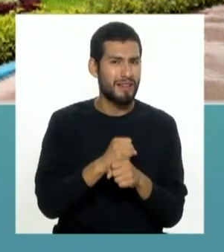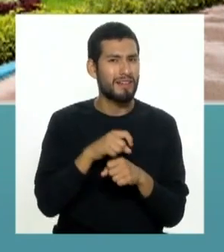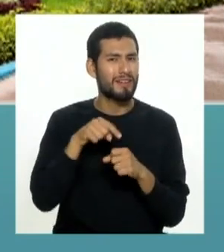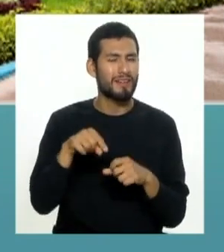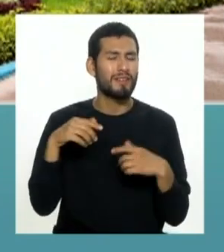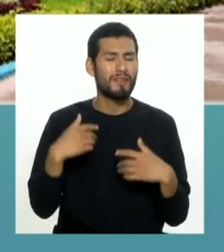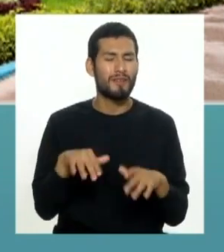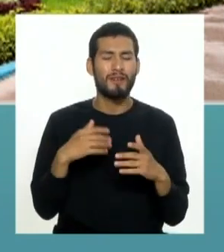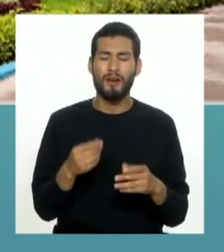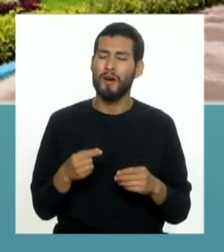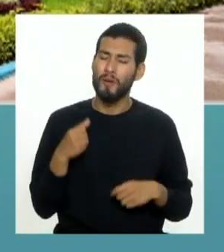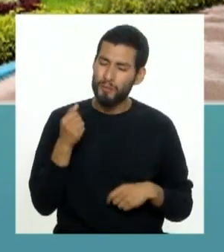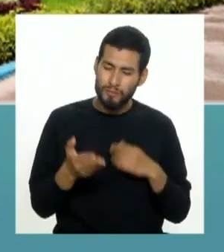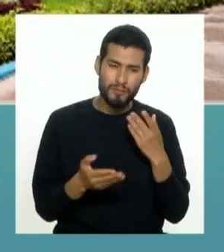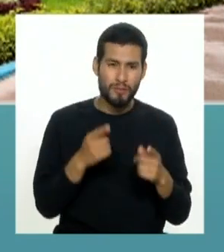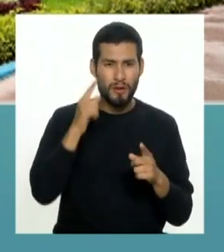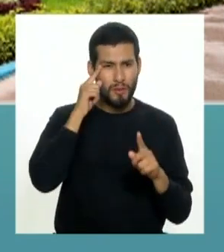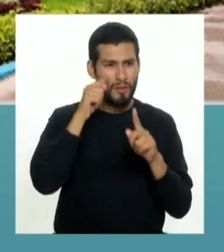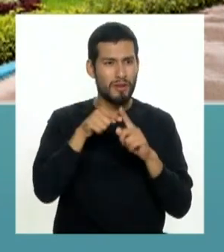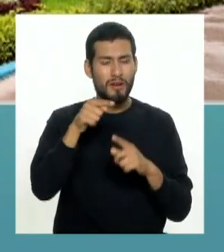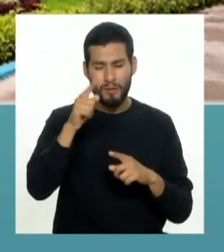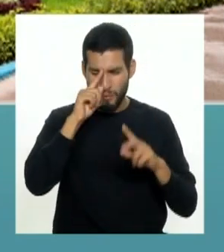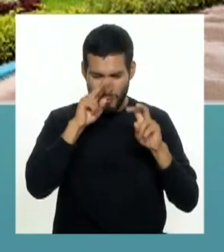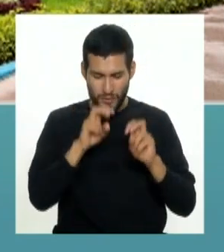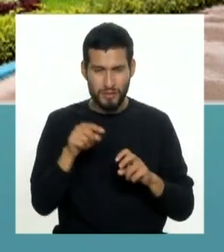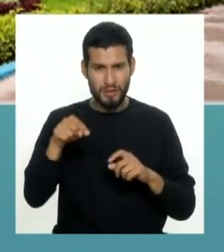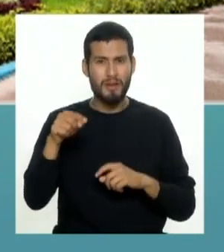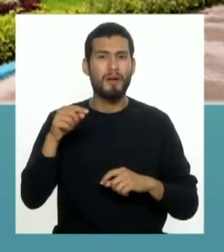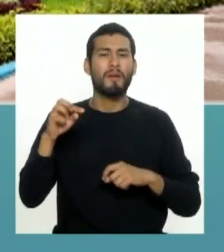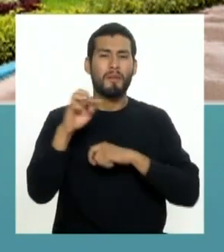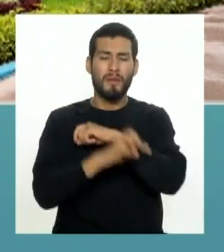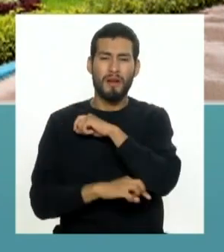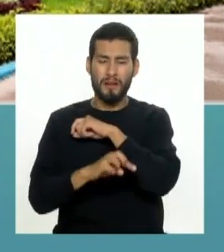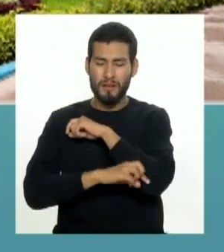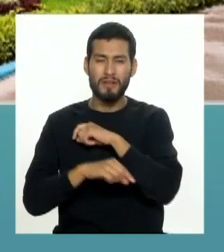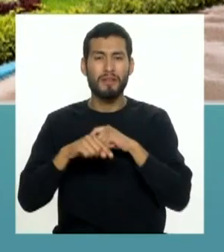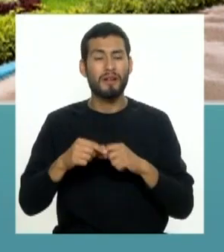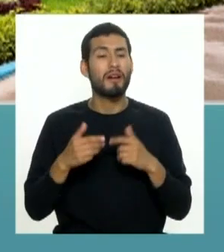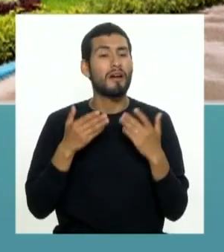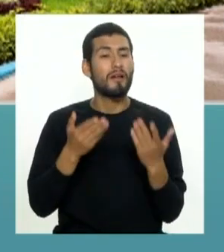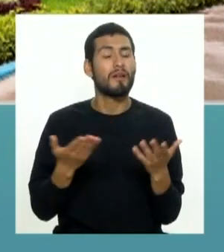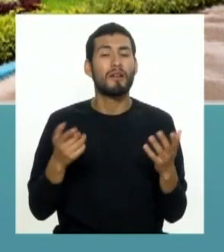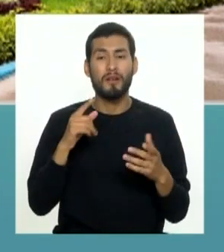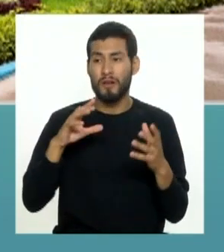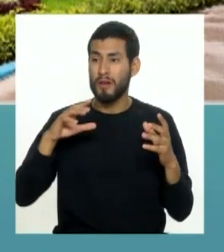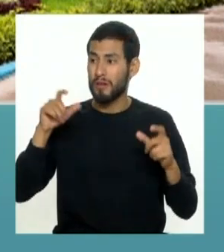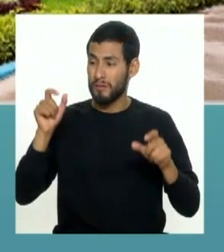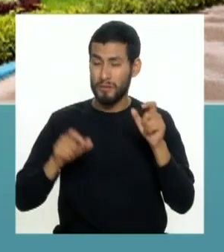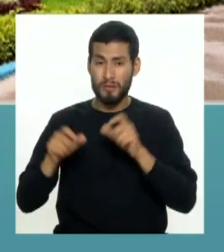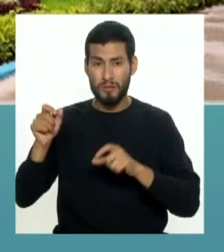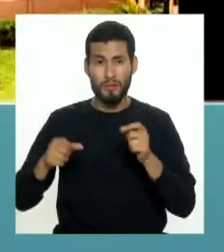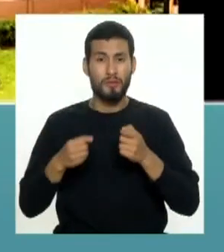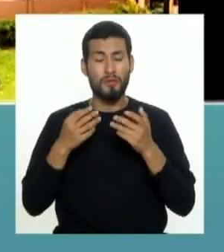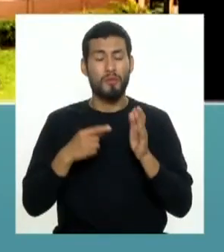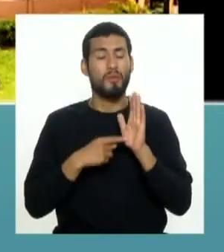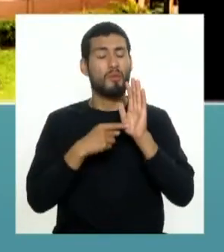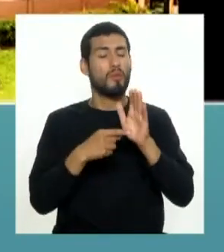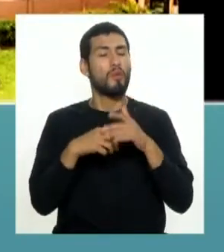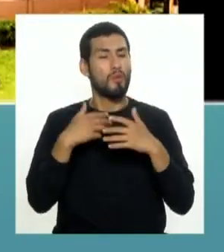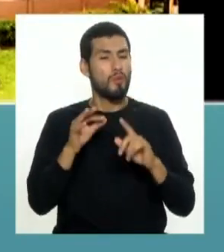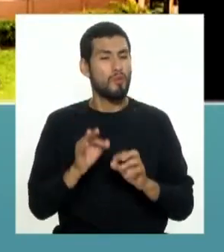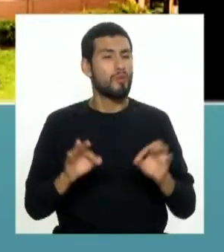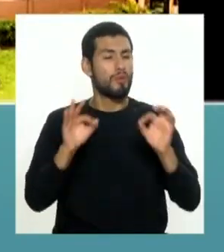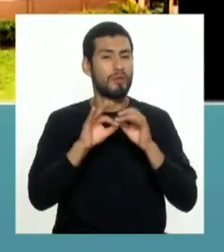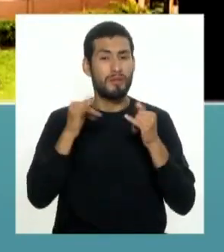aportado muchísimo al pensamiento crítico de nuestro país y también ha dado a la sociedad personajes ilustres. Así que